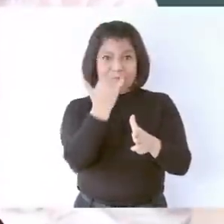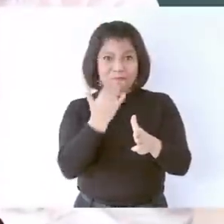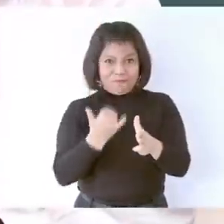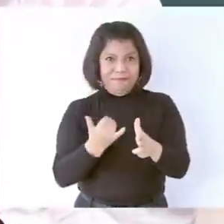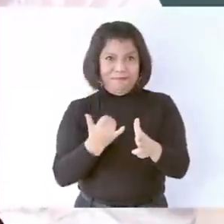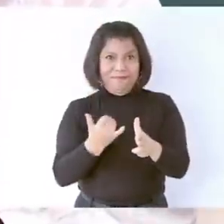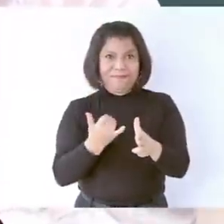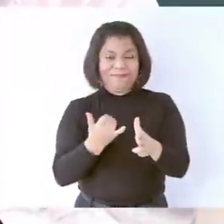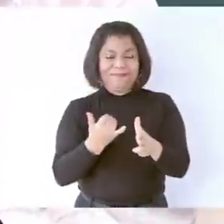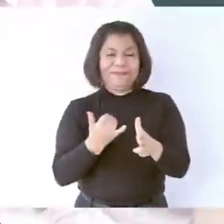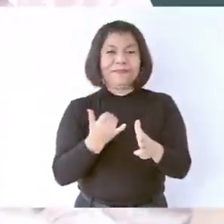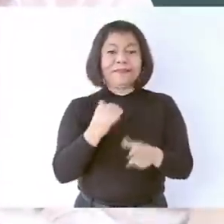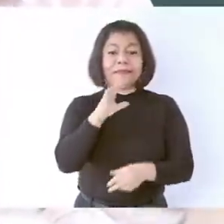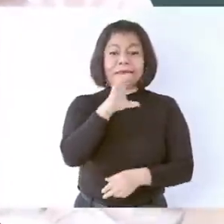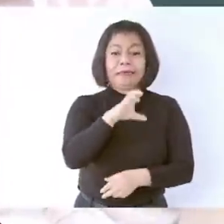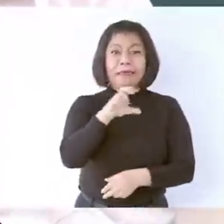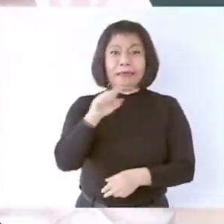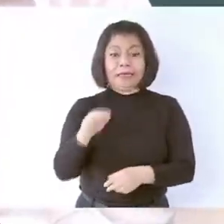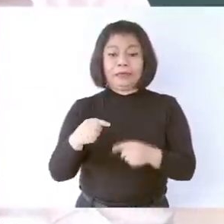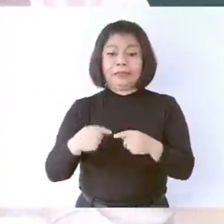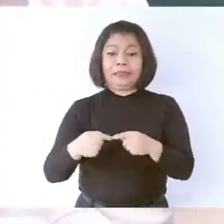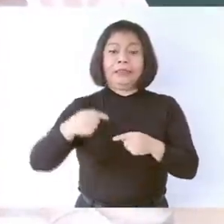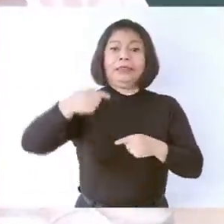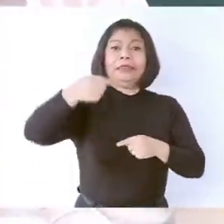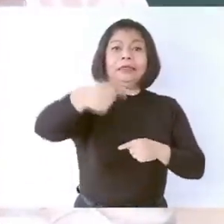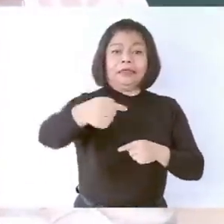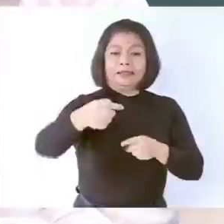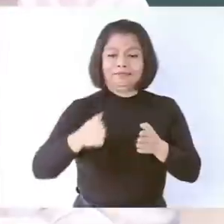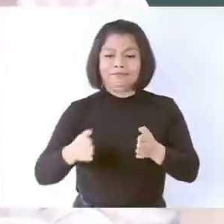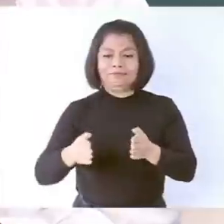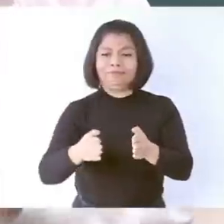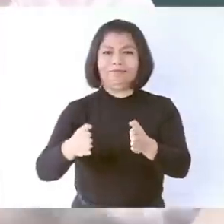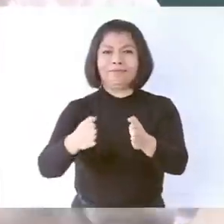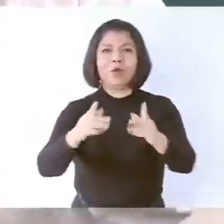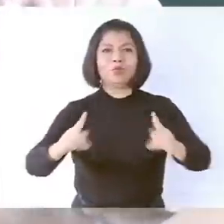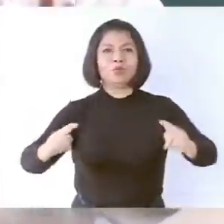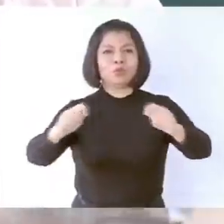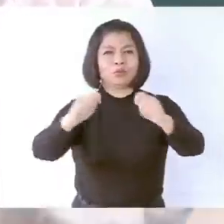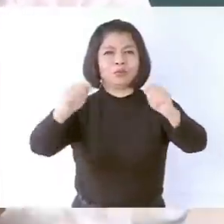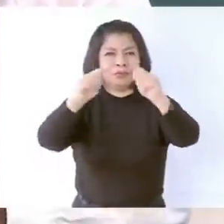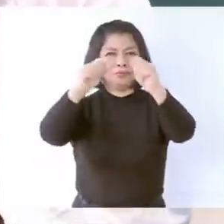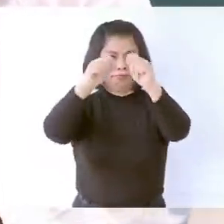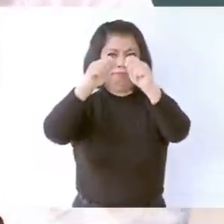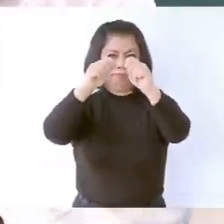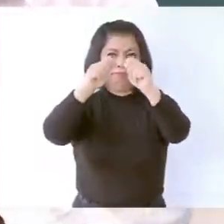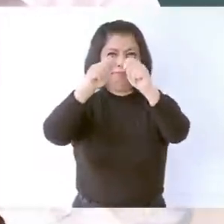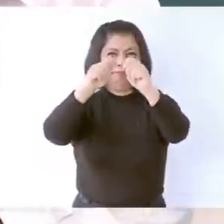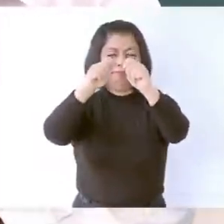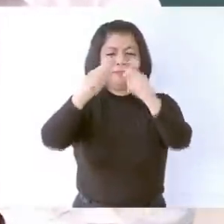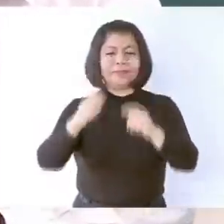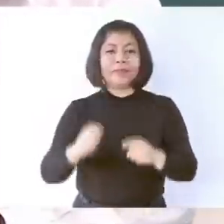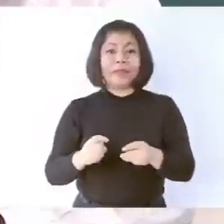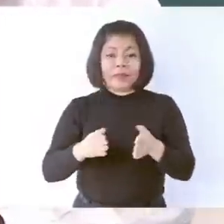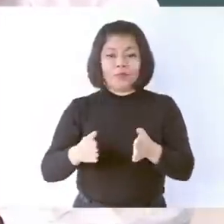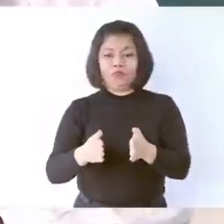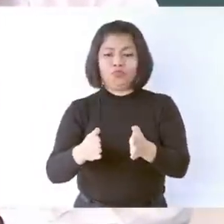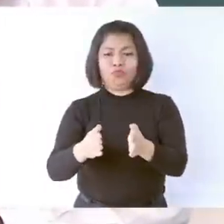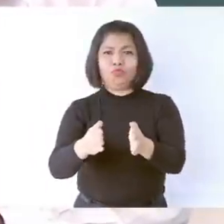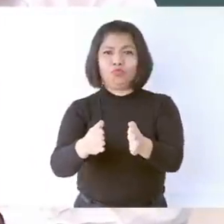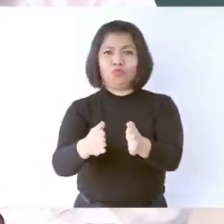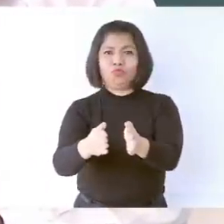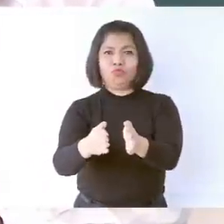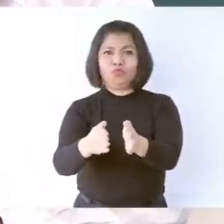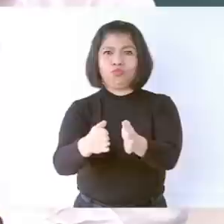Cancún a Tulum. Cancún es el tramo de menos distancia, pero